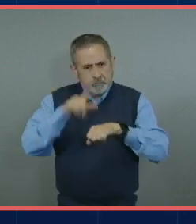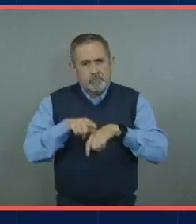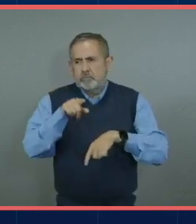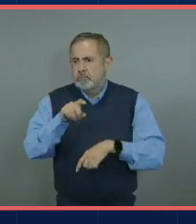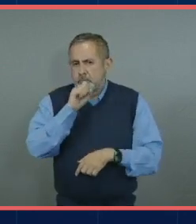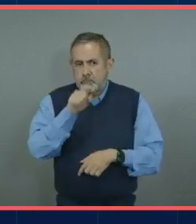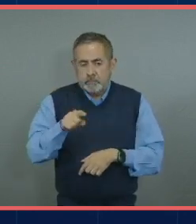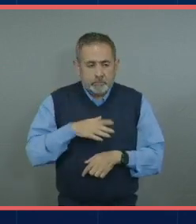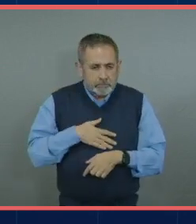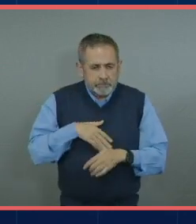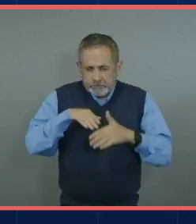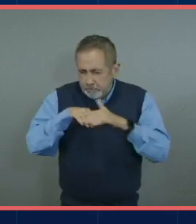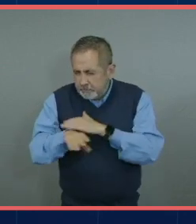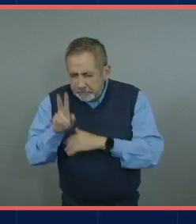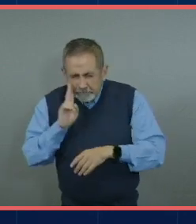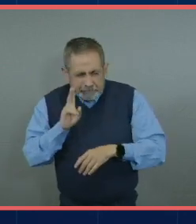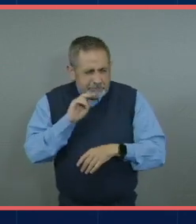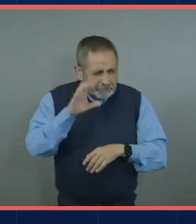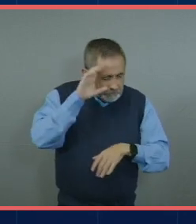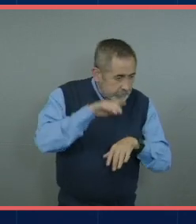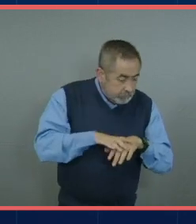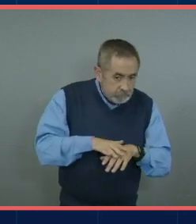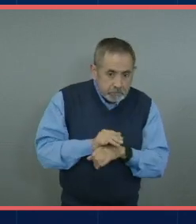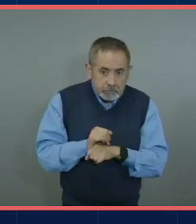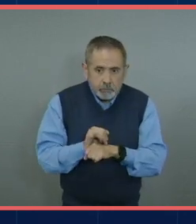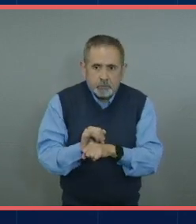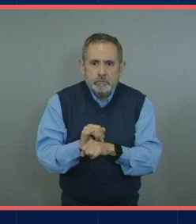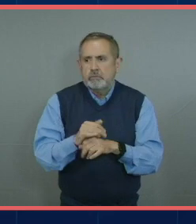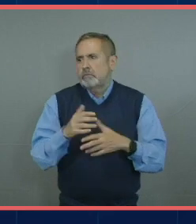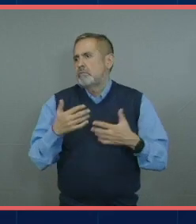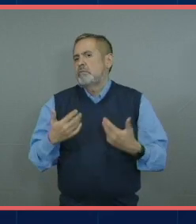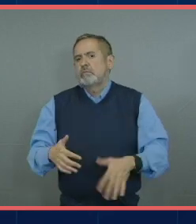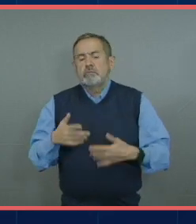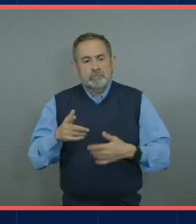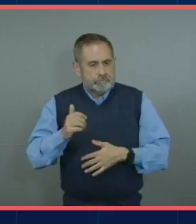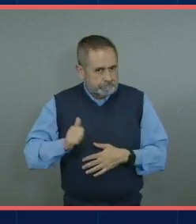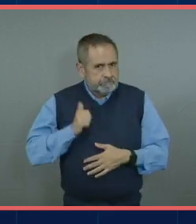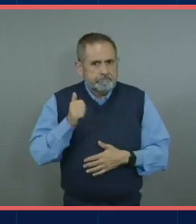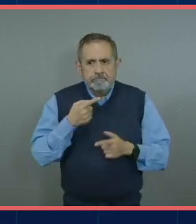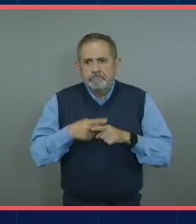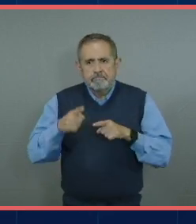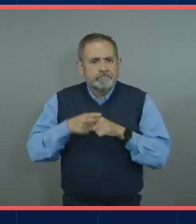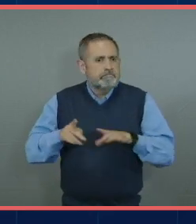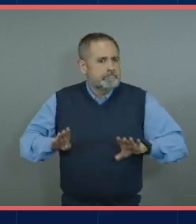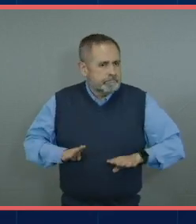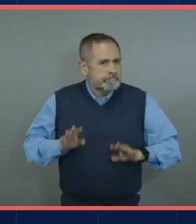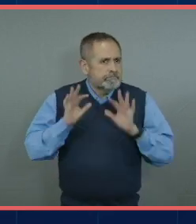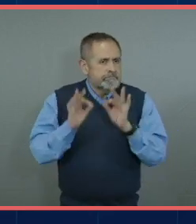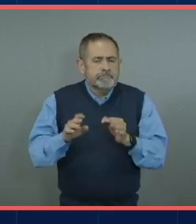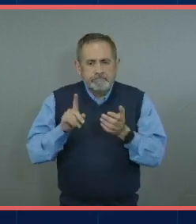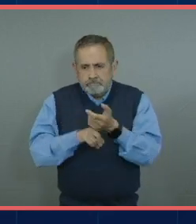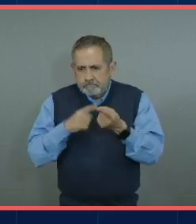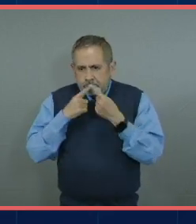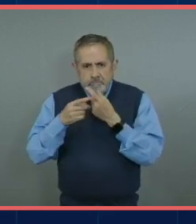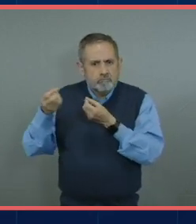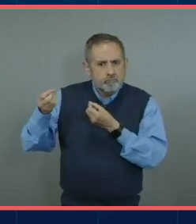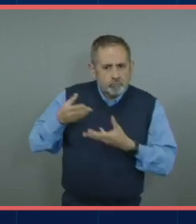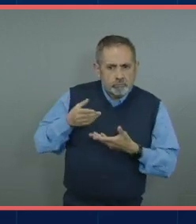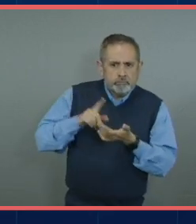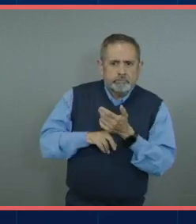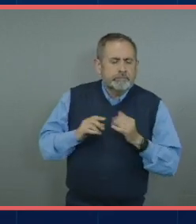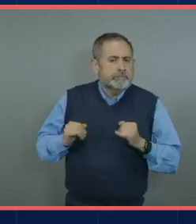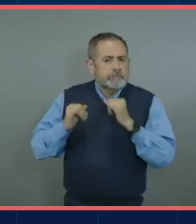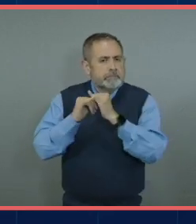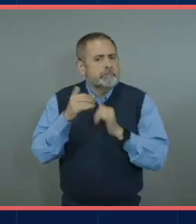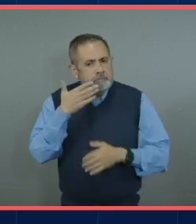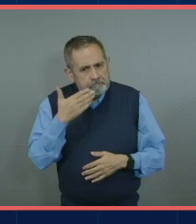ahí yo cuando entré dije voy a investigar todo lo que hay y pues tratar de aprovechar estos beneficios que también nos da la institución y que bueno que